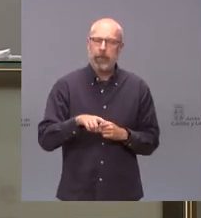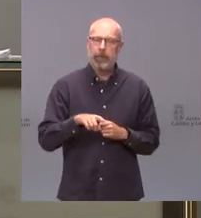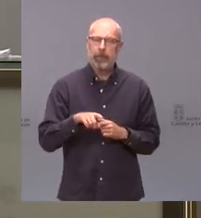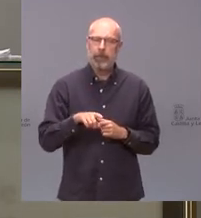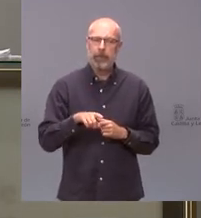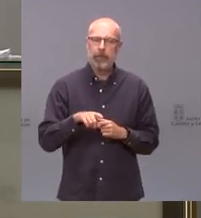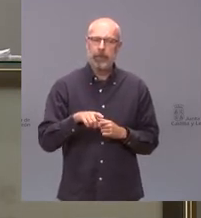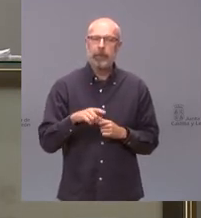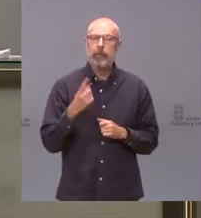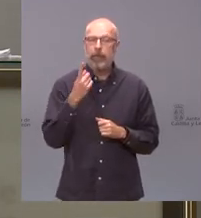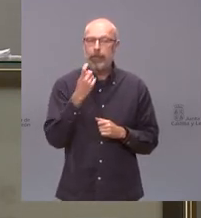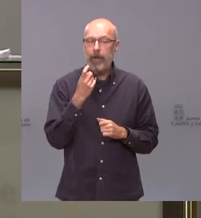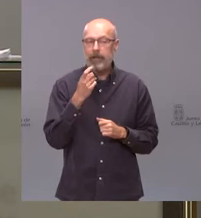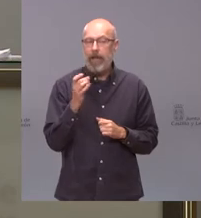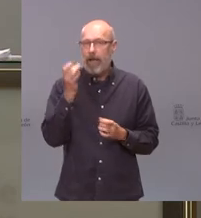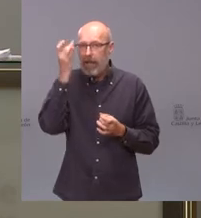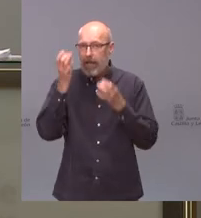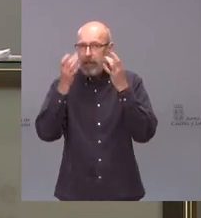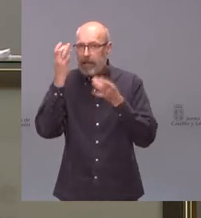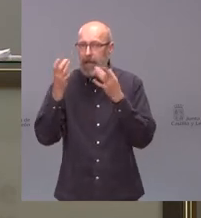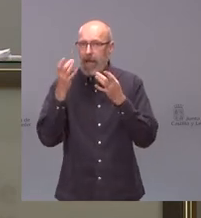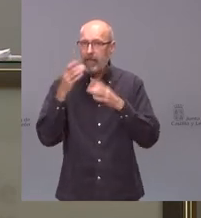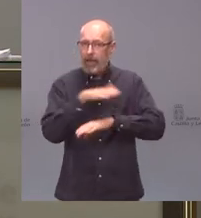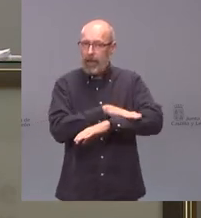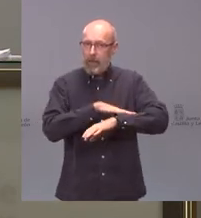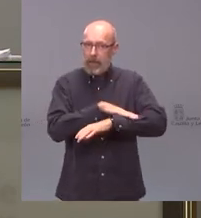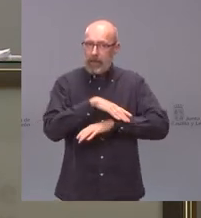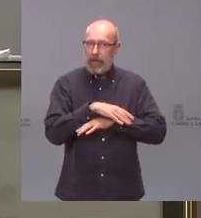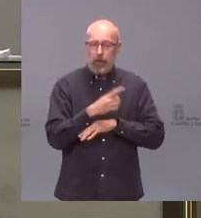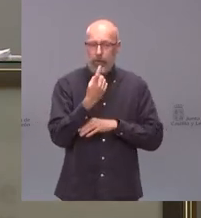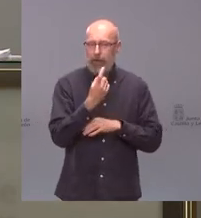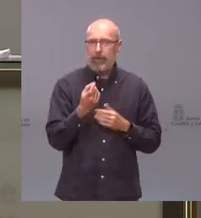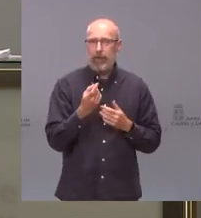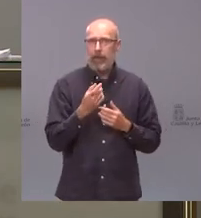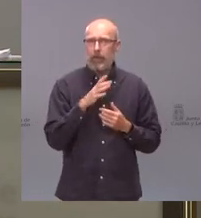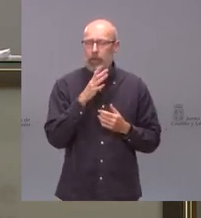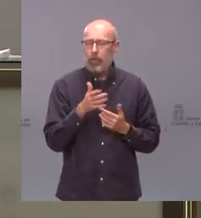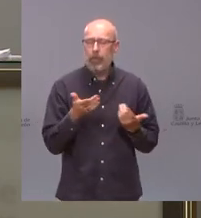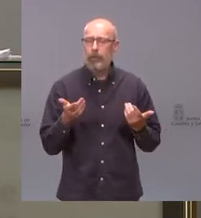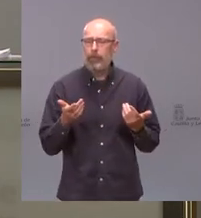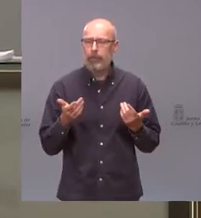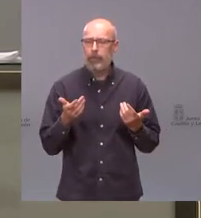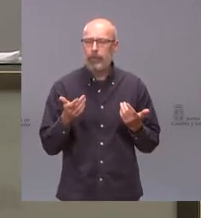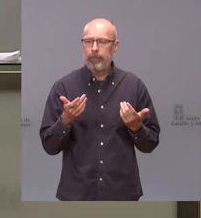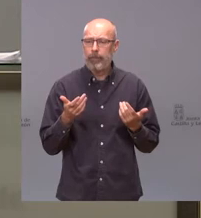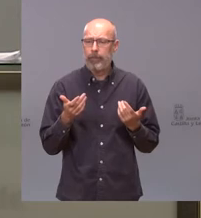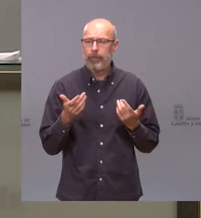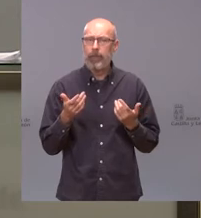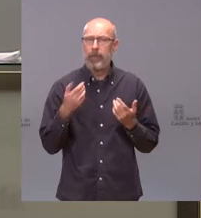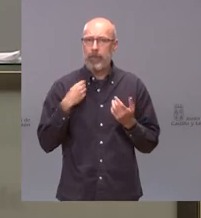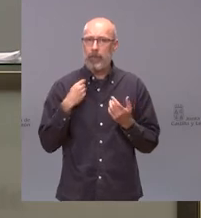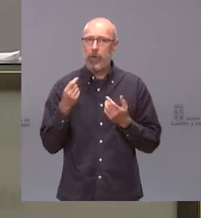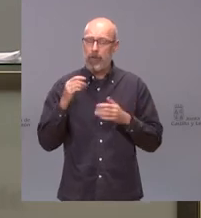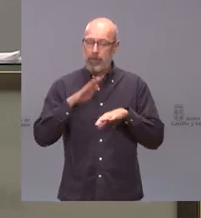de iniciativas que está teniendo el ministerio y está además cortando ingresos para Castilla y León